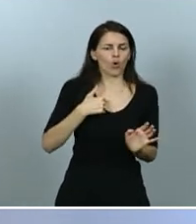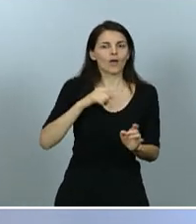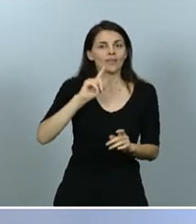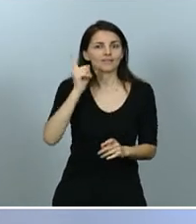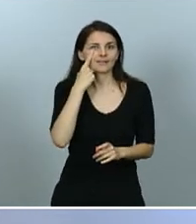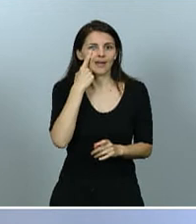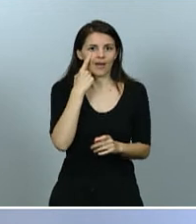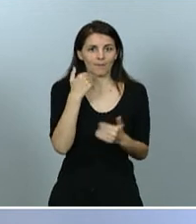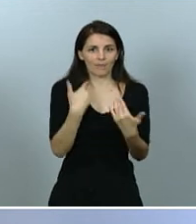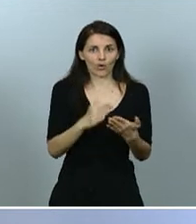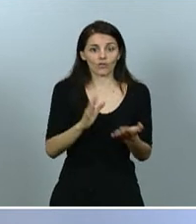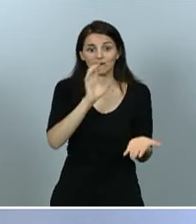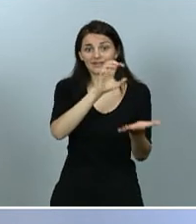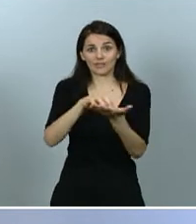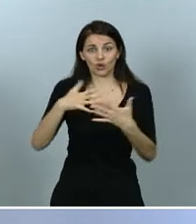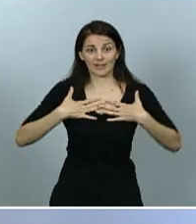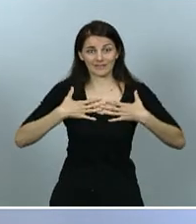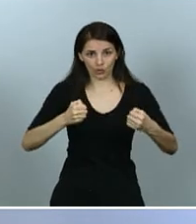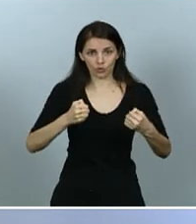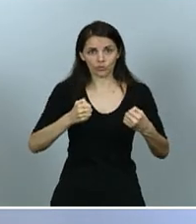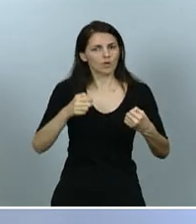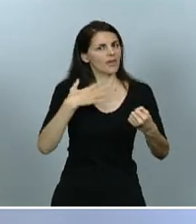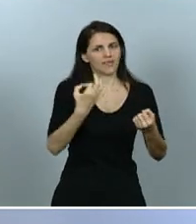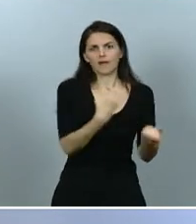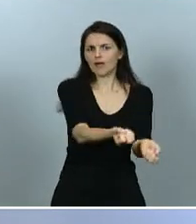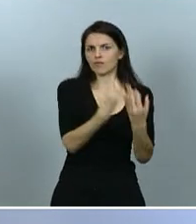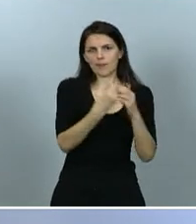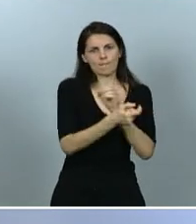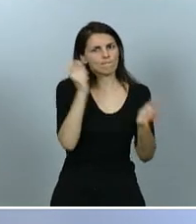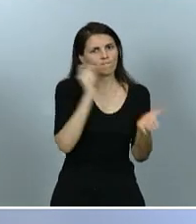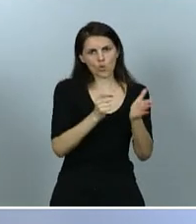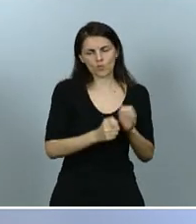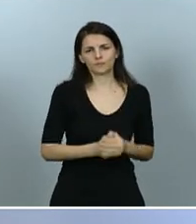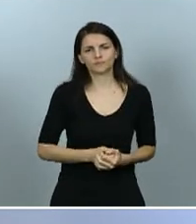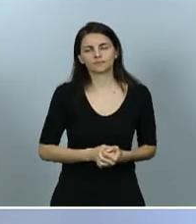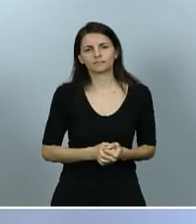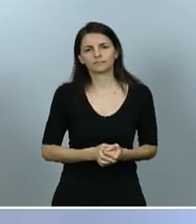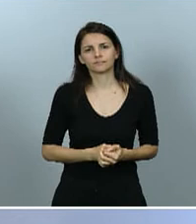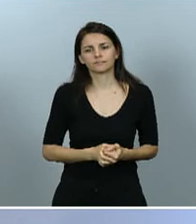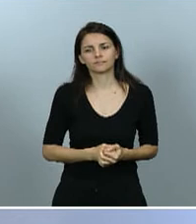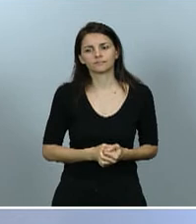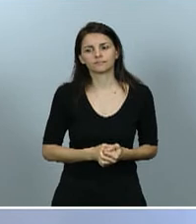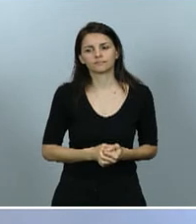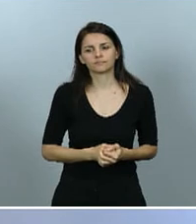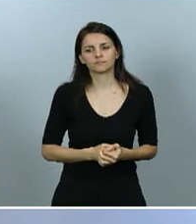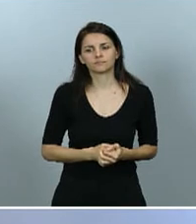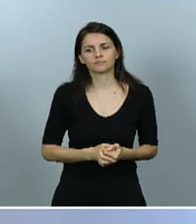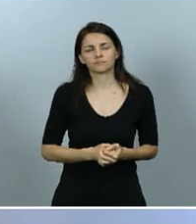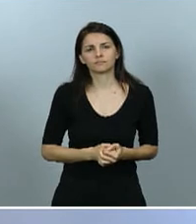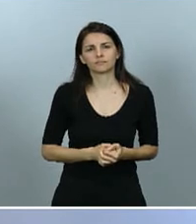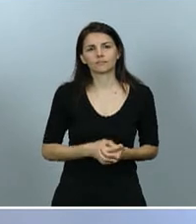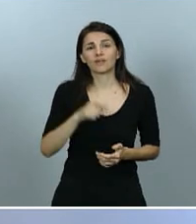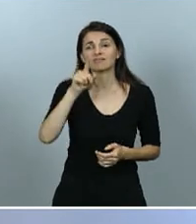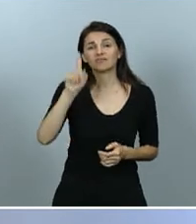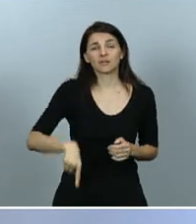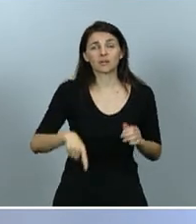toda la red asistencial de nuestro país. También se toman finalmente, se estipula una serie de medidas para